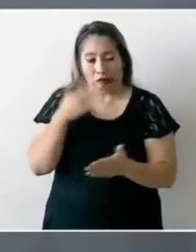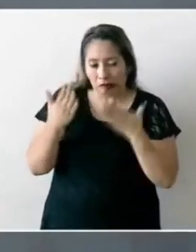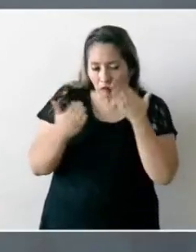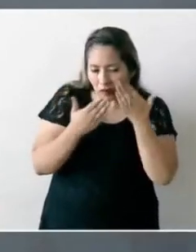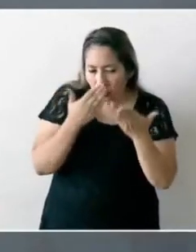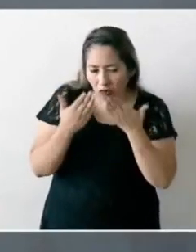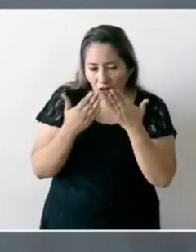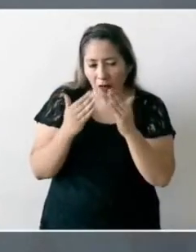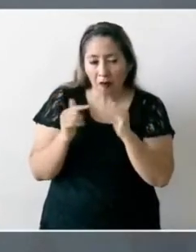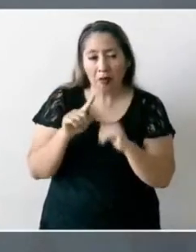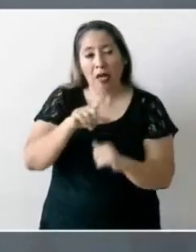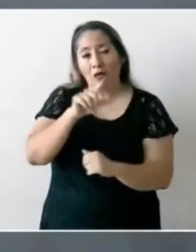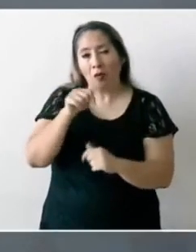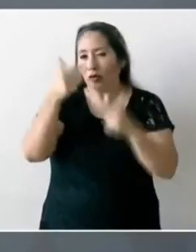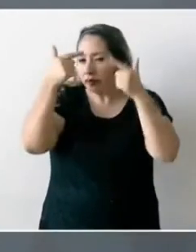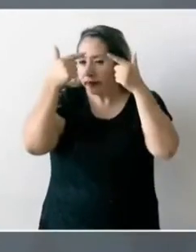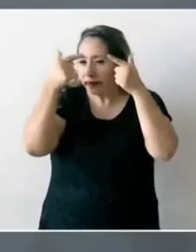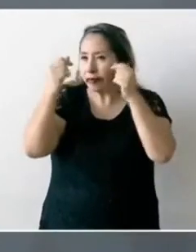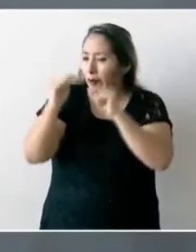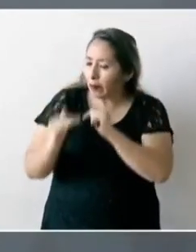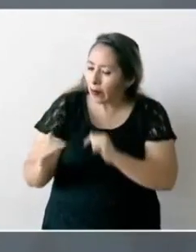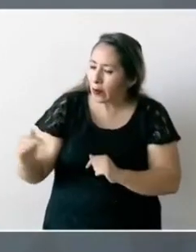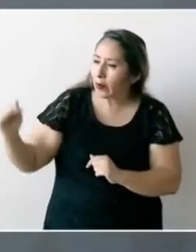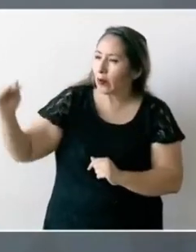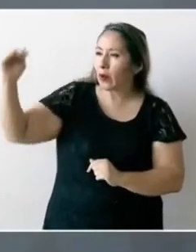que cuando fuesen grandes